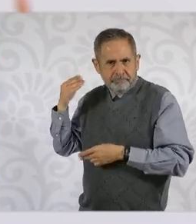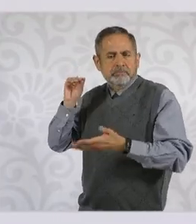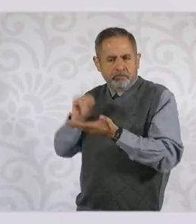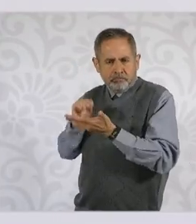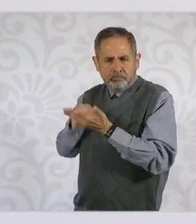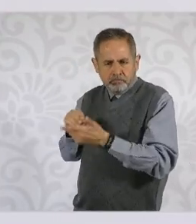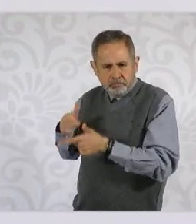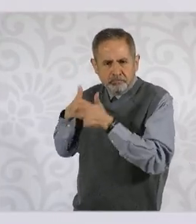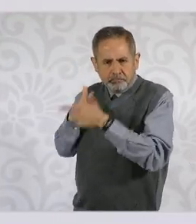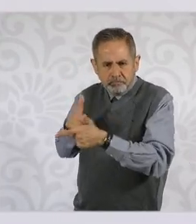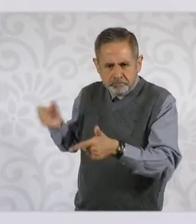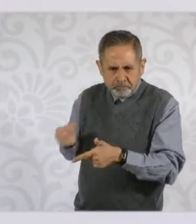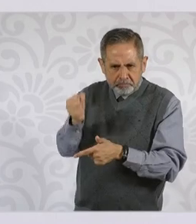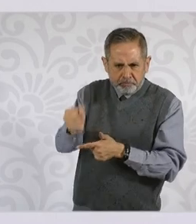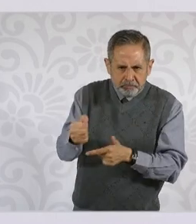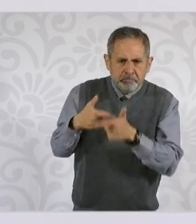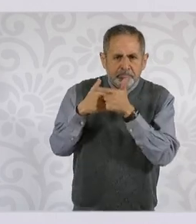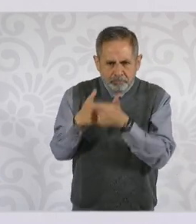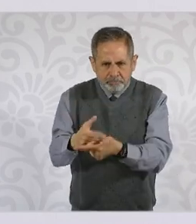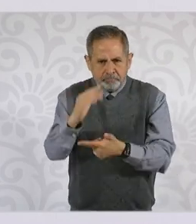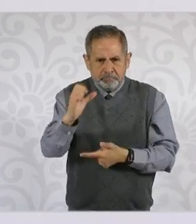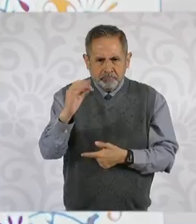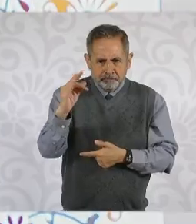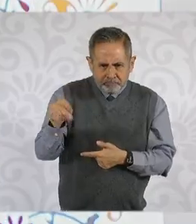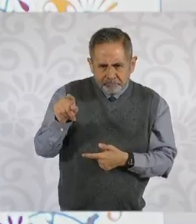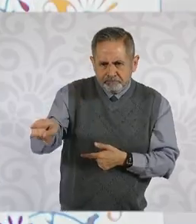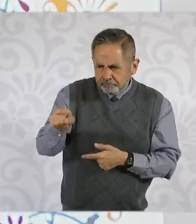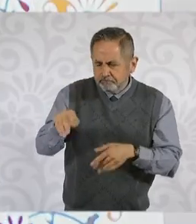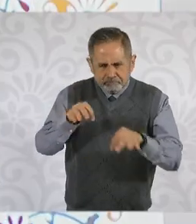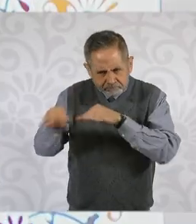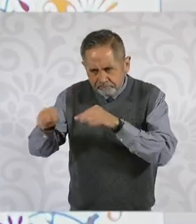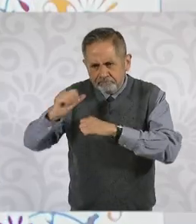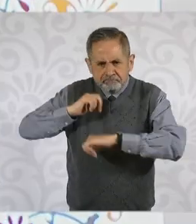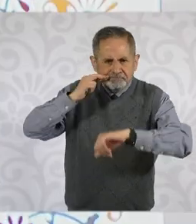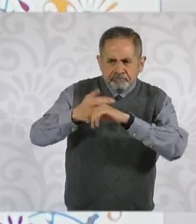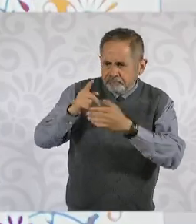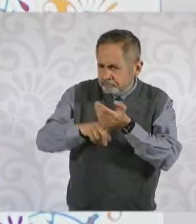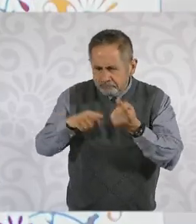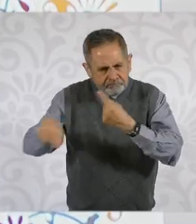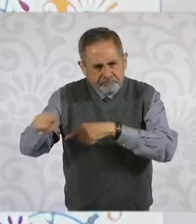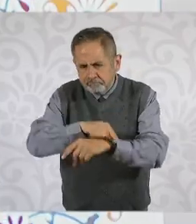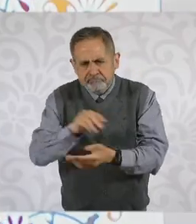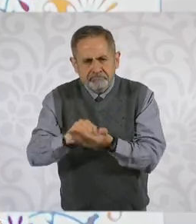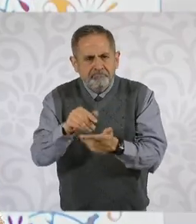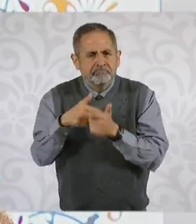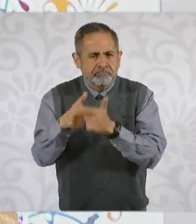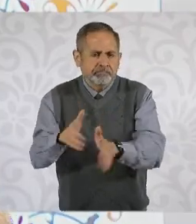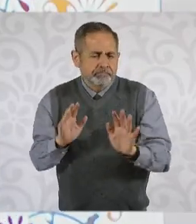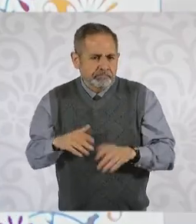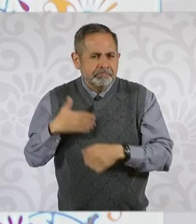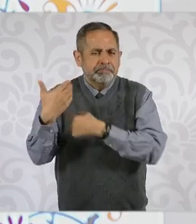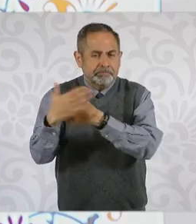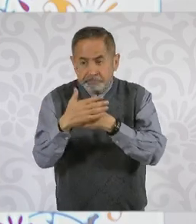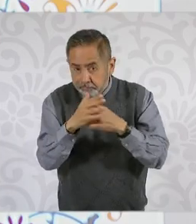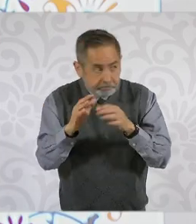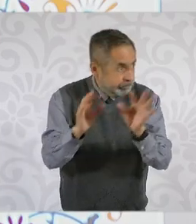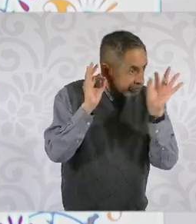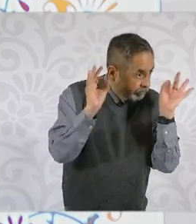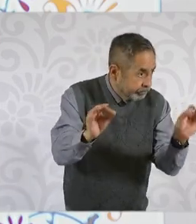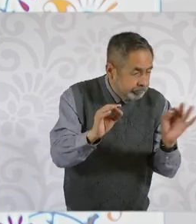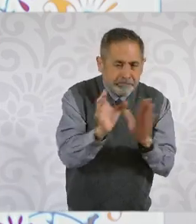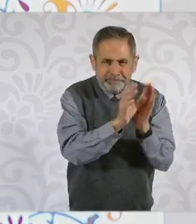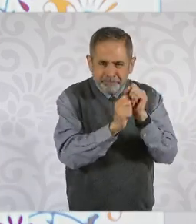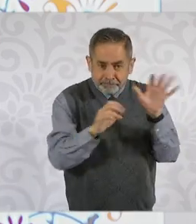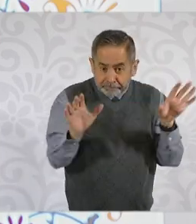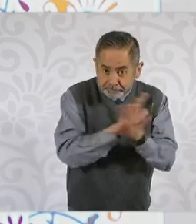presidente, ahora él va a estar en CFE llevando este programa y vamos a invitarlo para que una vez que pase la reforma